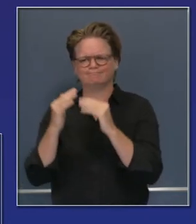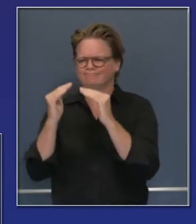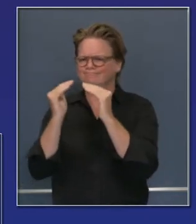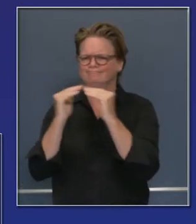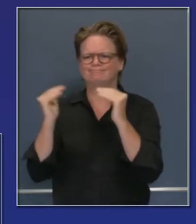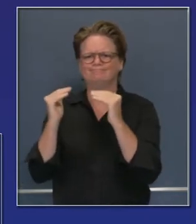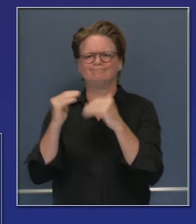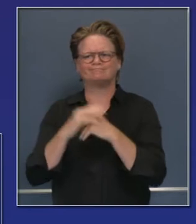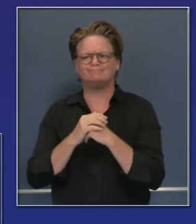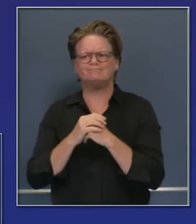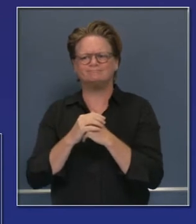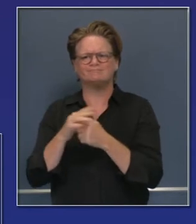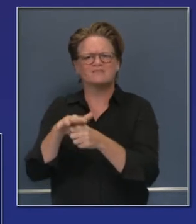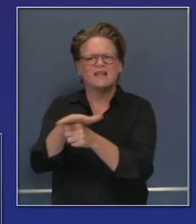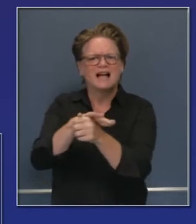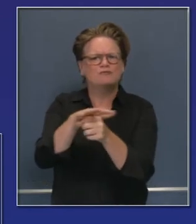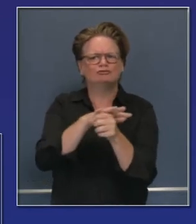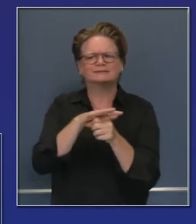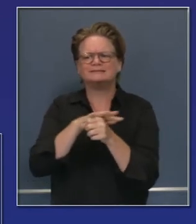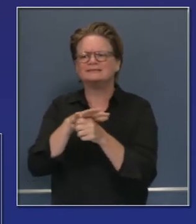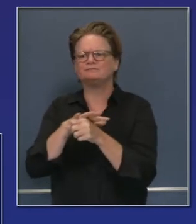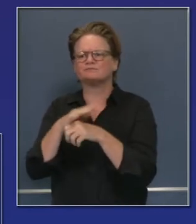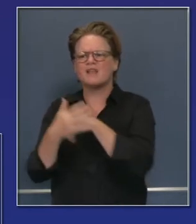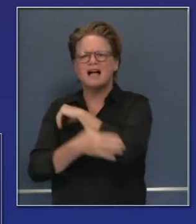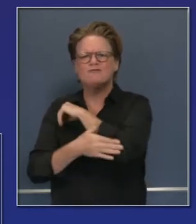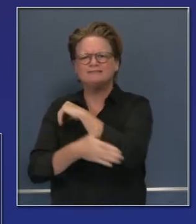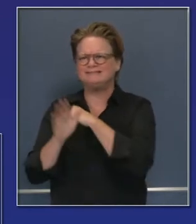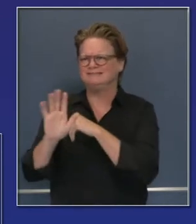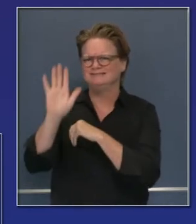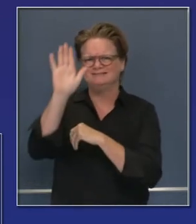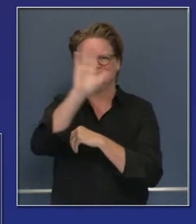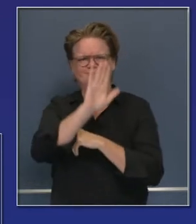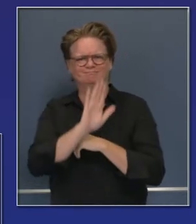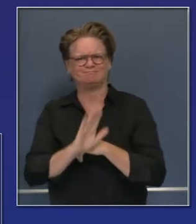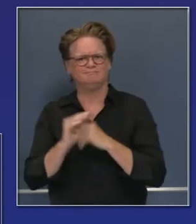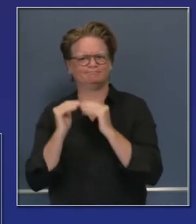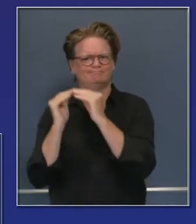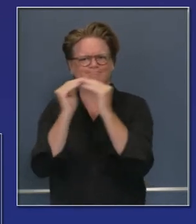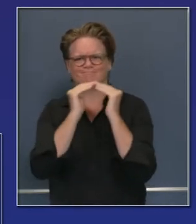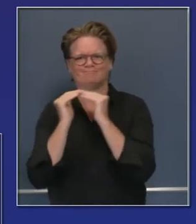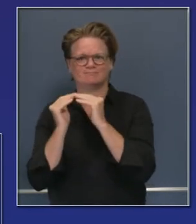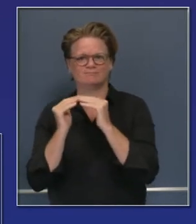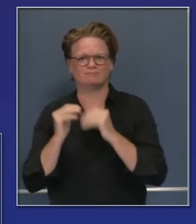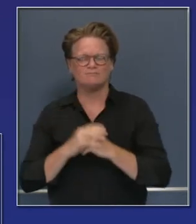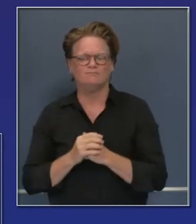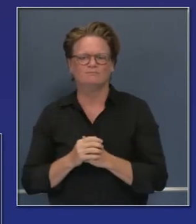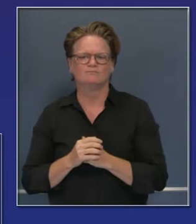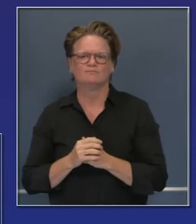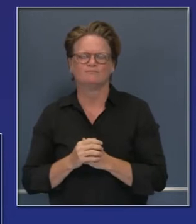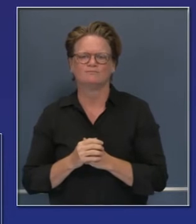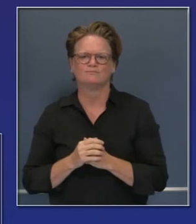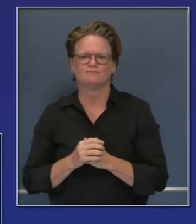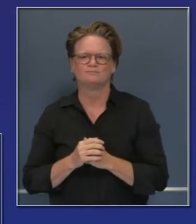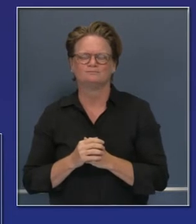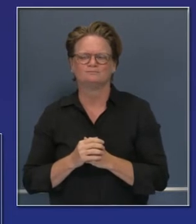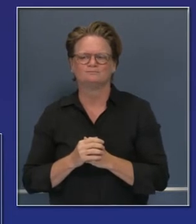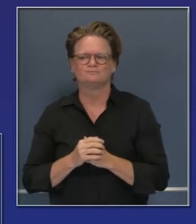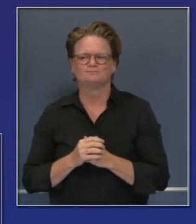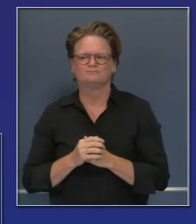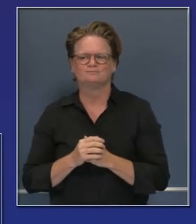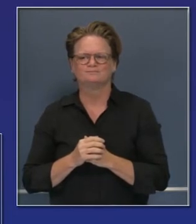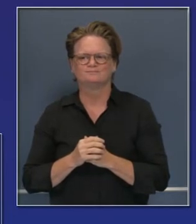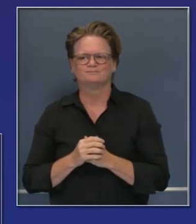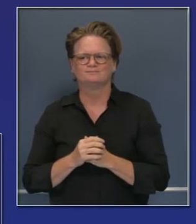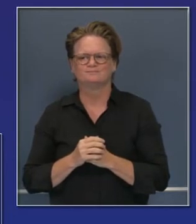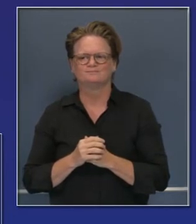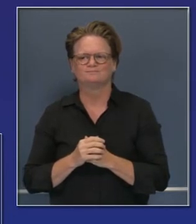igualdad para todos, nos estamos moviendo entonces en una nueva dirección. Entonces, quiero, mejor dicho, les quiero